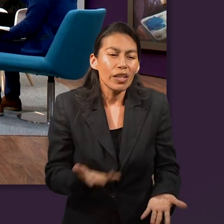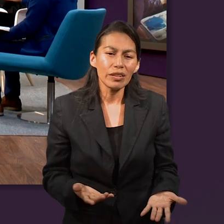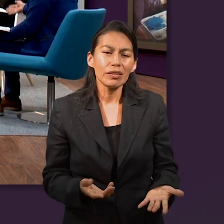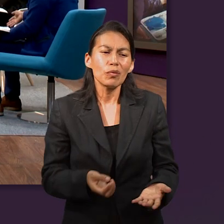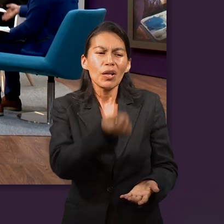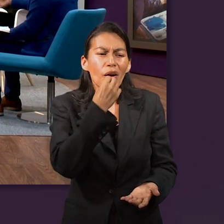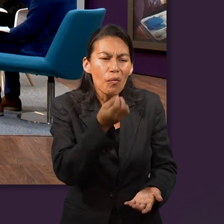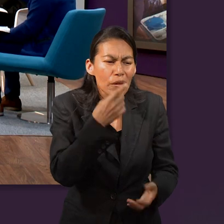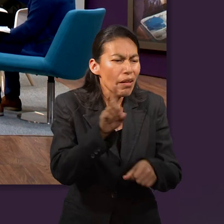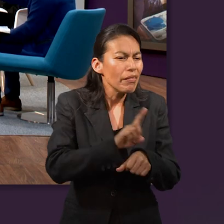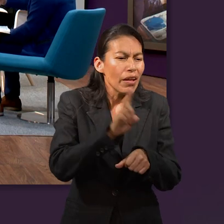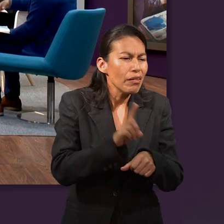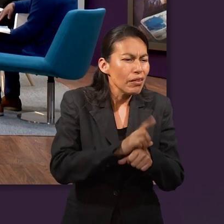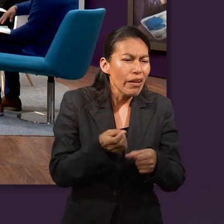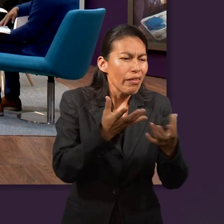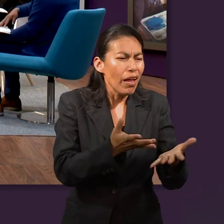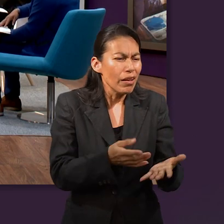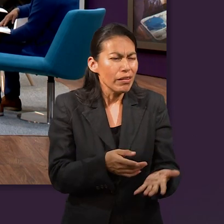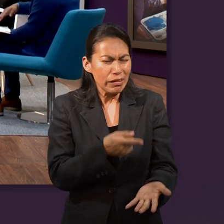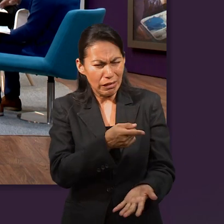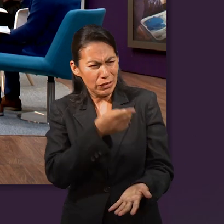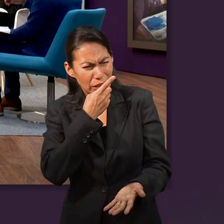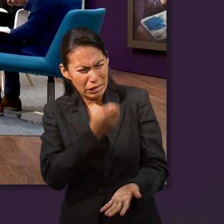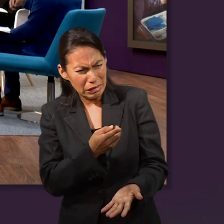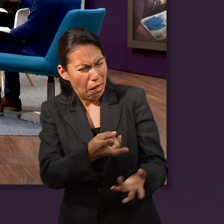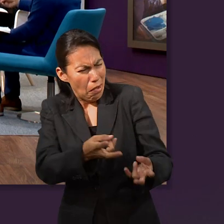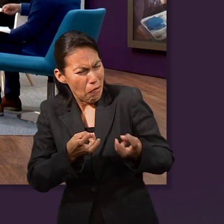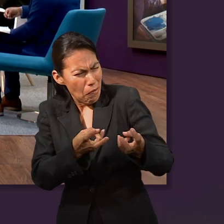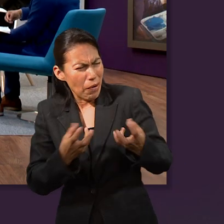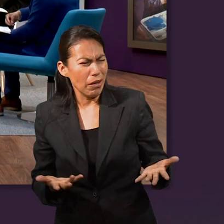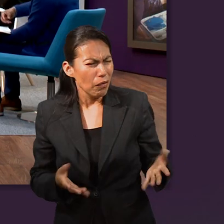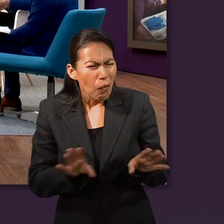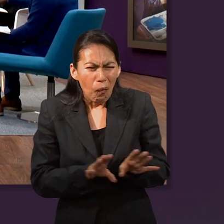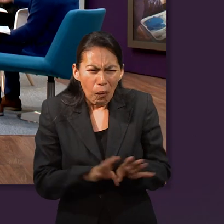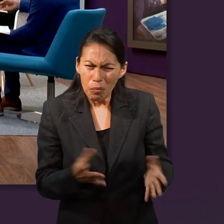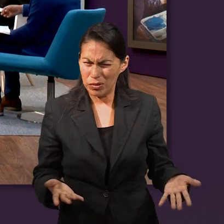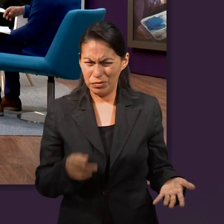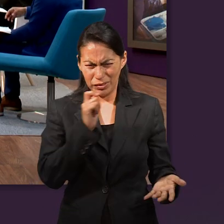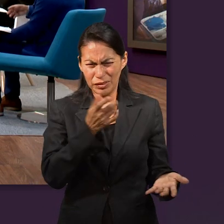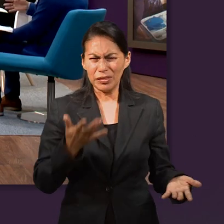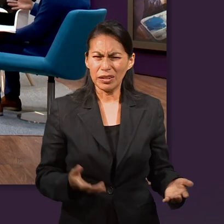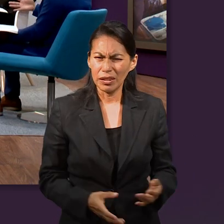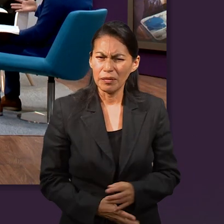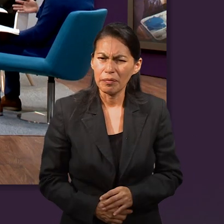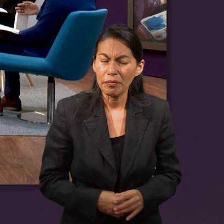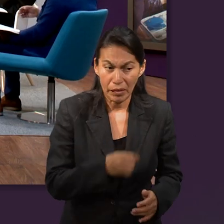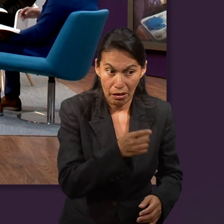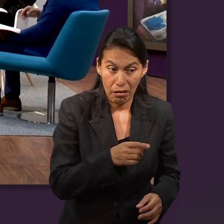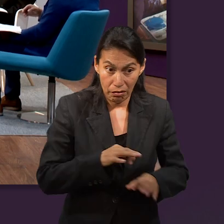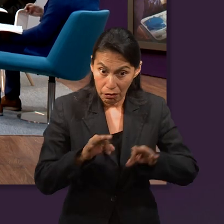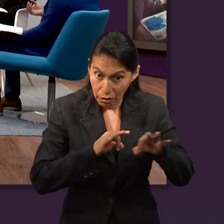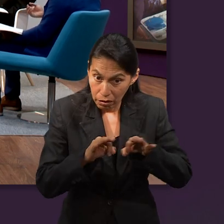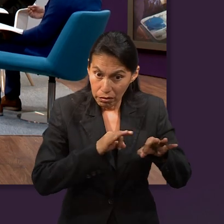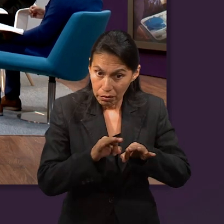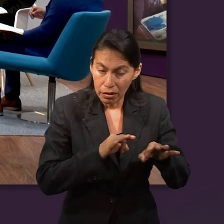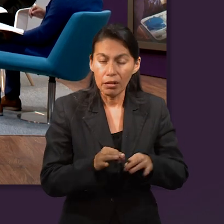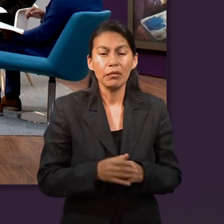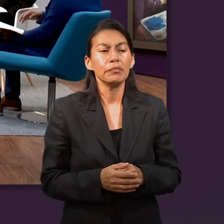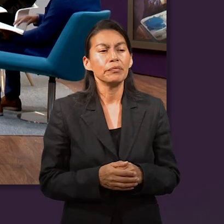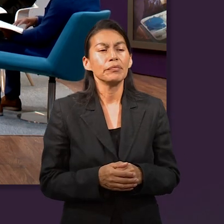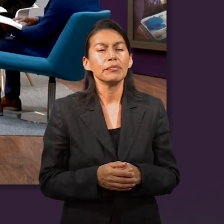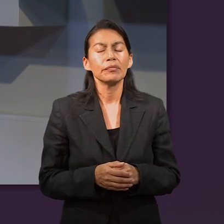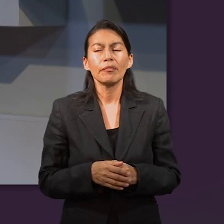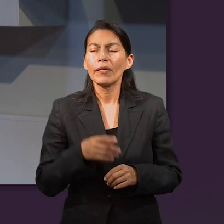esposas que tiene, para el pan que le estaban dando y todavía tienen la doce de decir, nos está robando. Es como... Y él trabaja